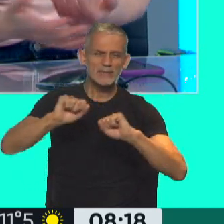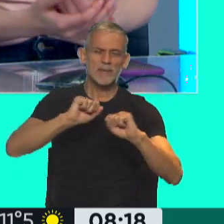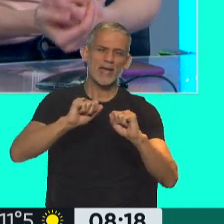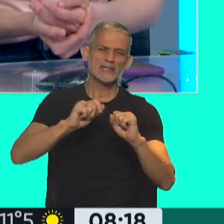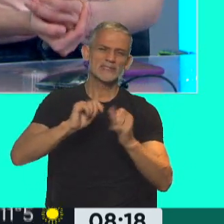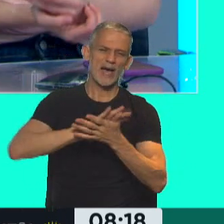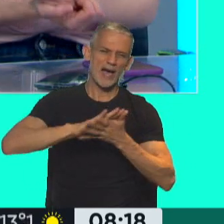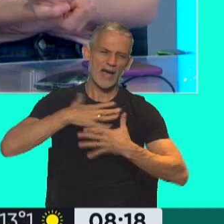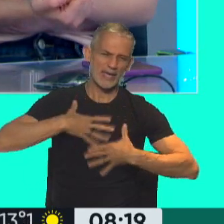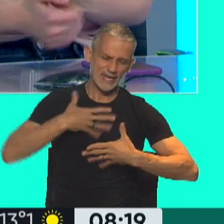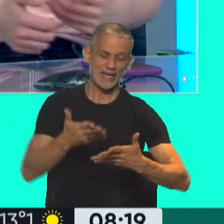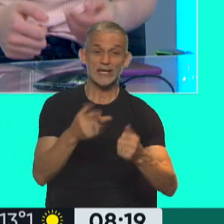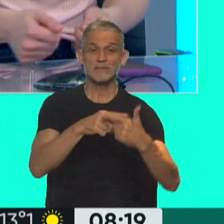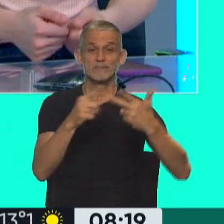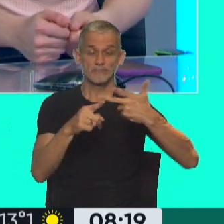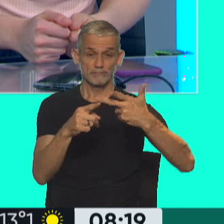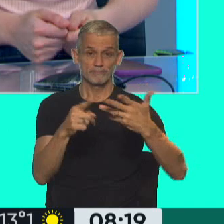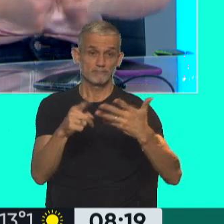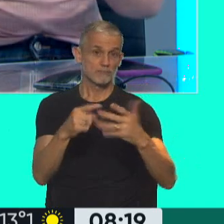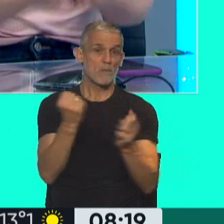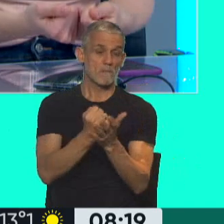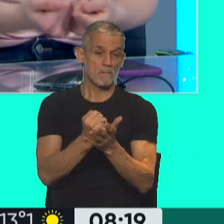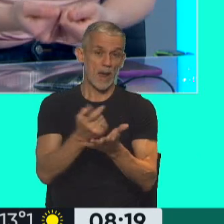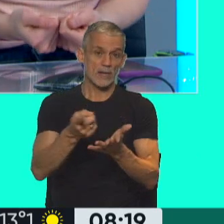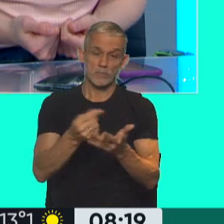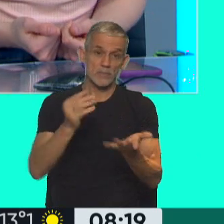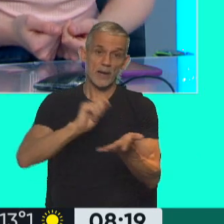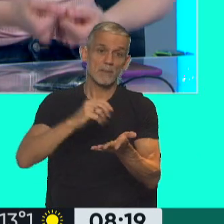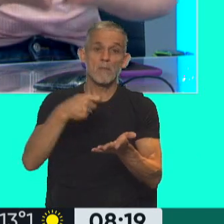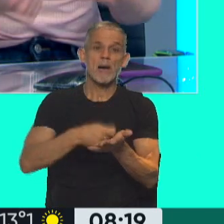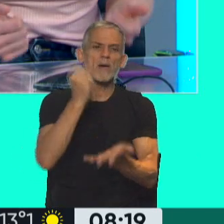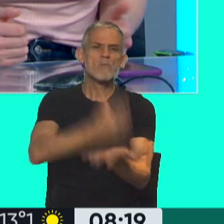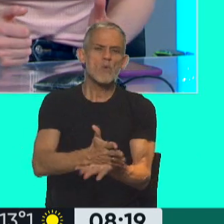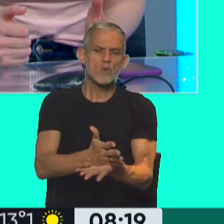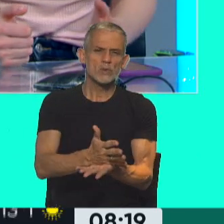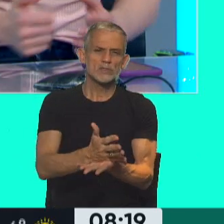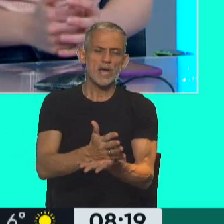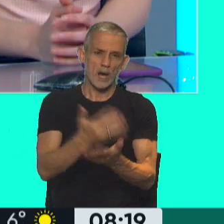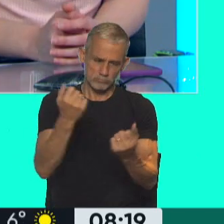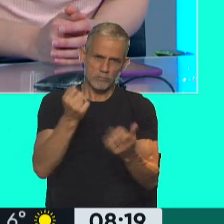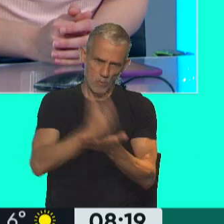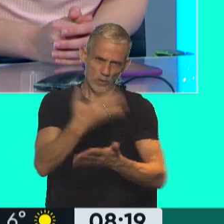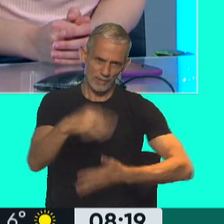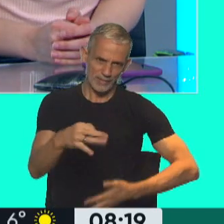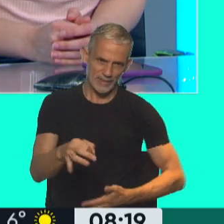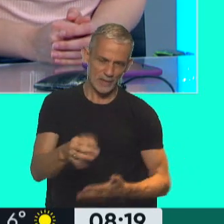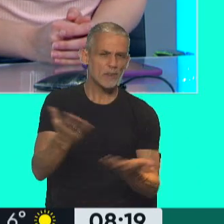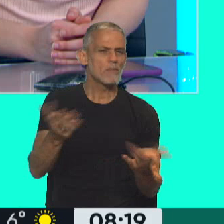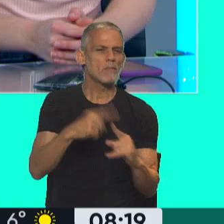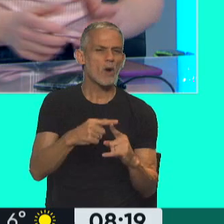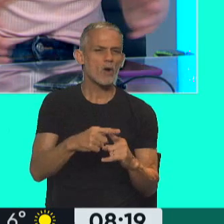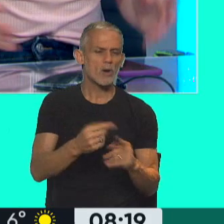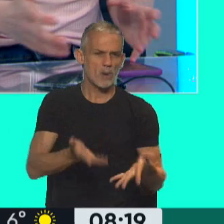limpieza también. La idea justamente es que paguen una penalidad en términos económicos a raíz de